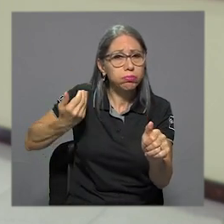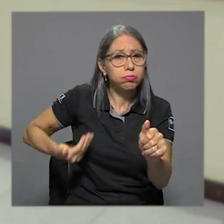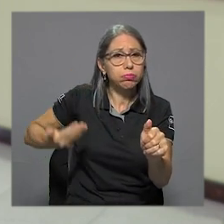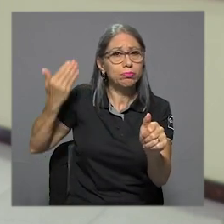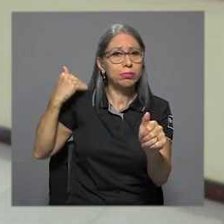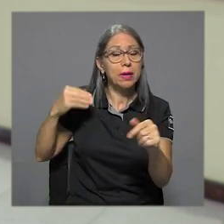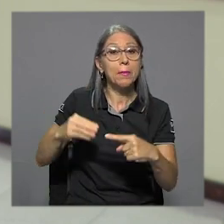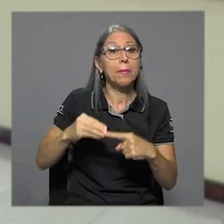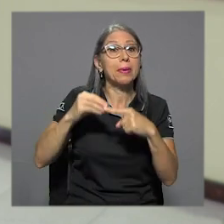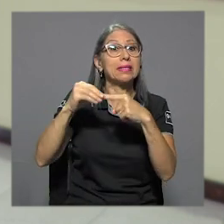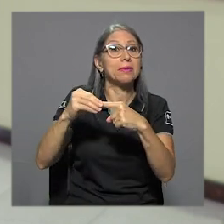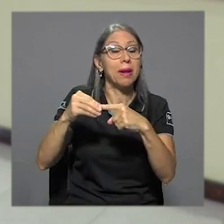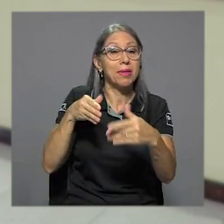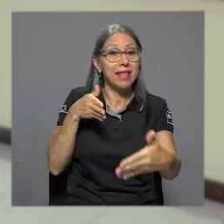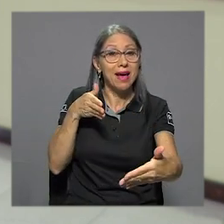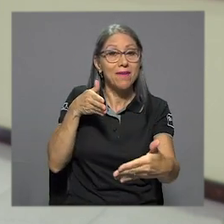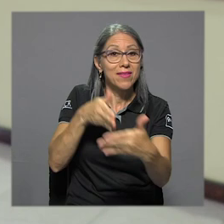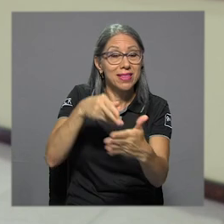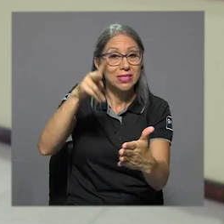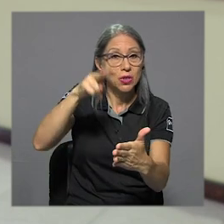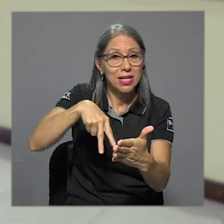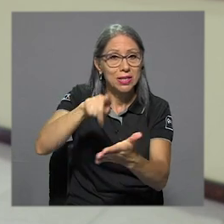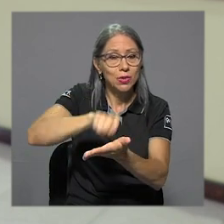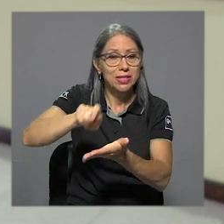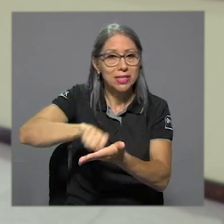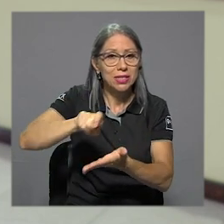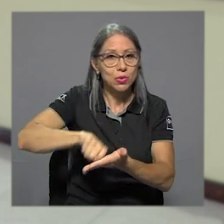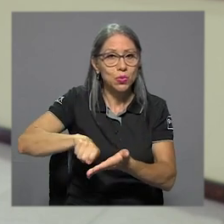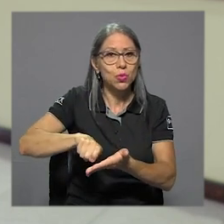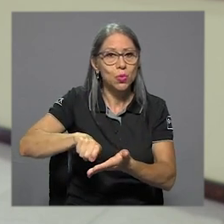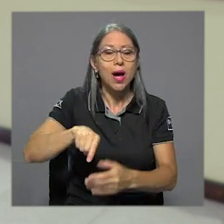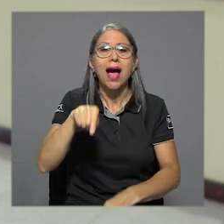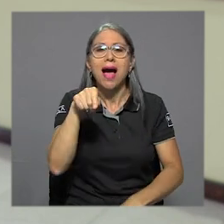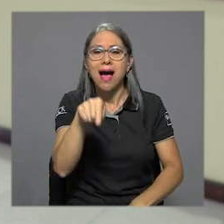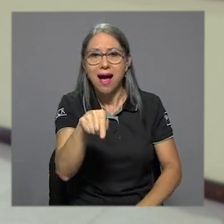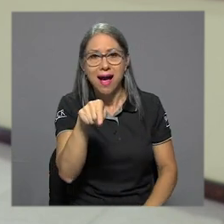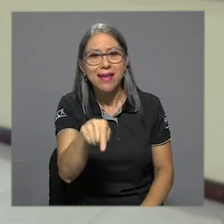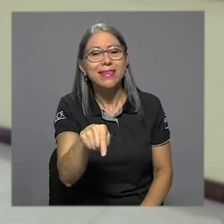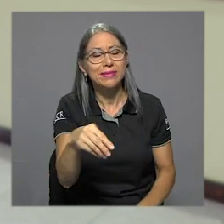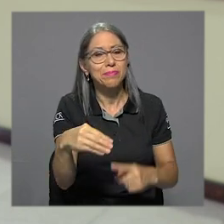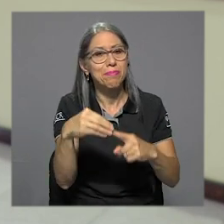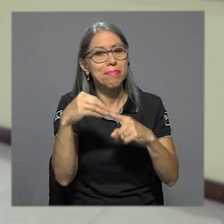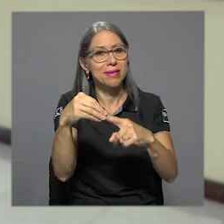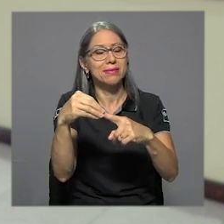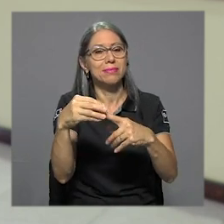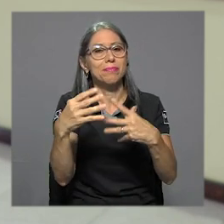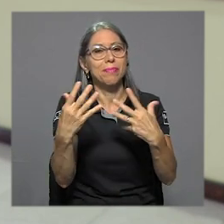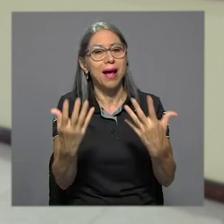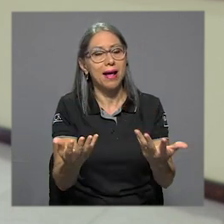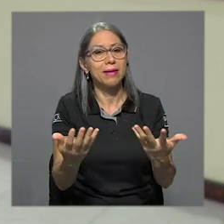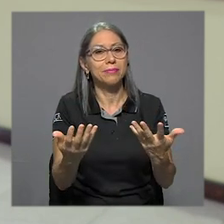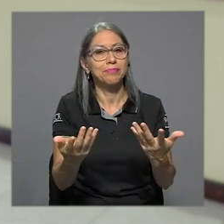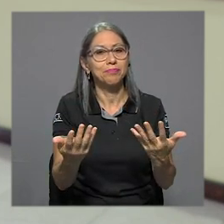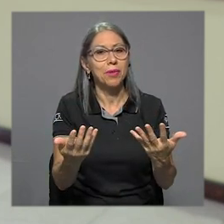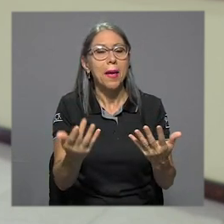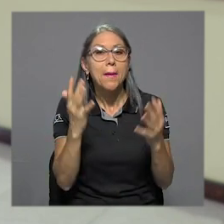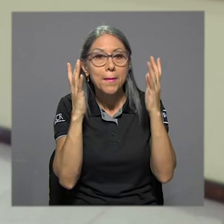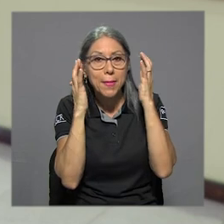principalmente en la afectación de la lectoescritura. Entonces, ahí estamos, pues creo que es como la principal